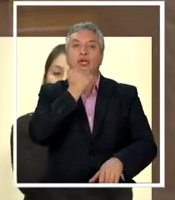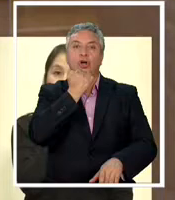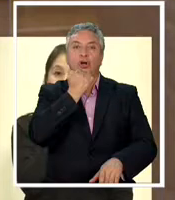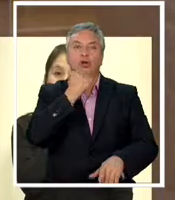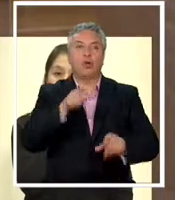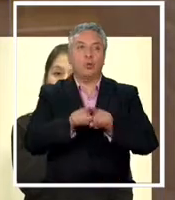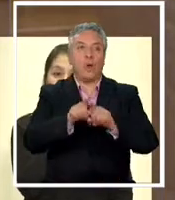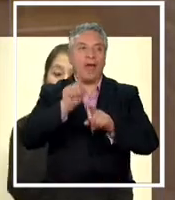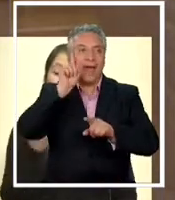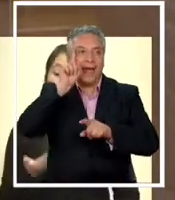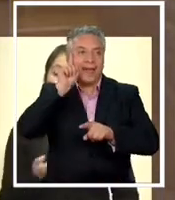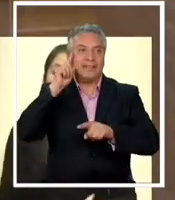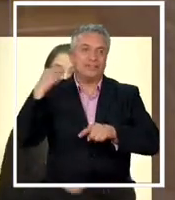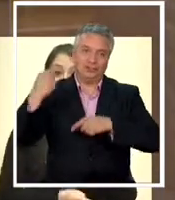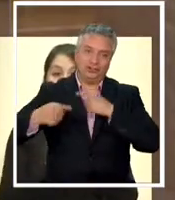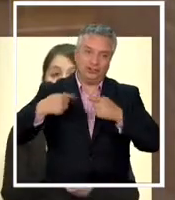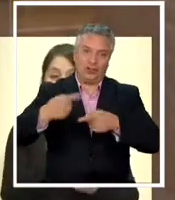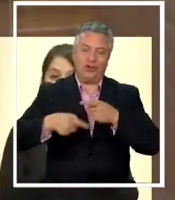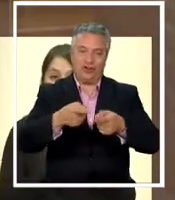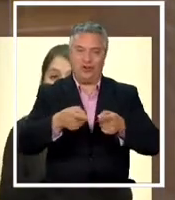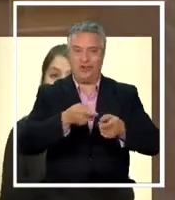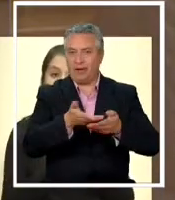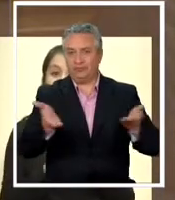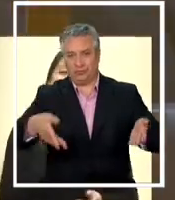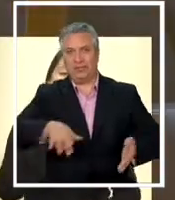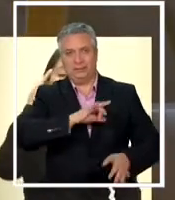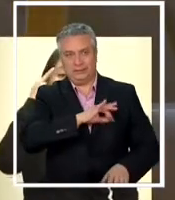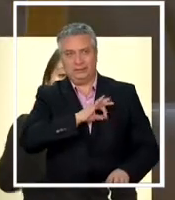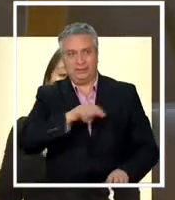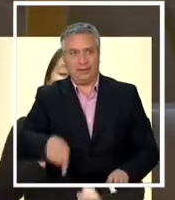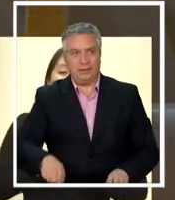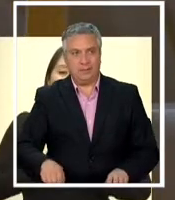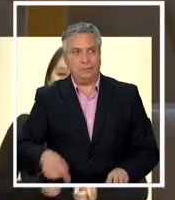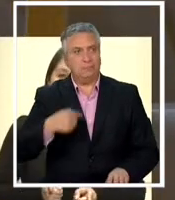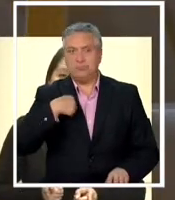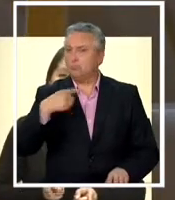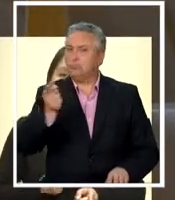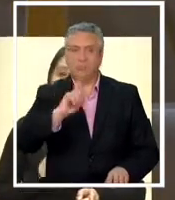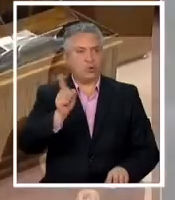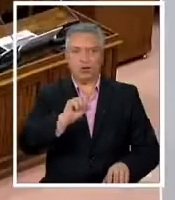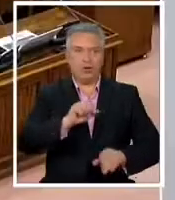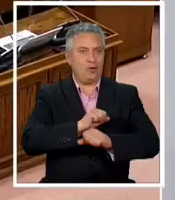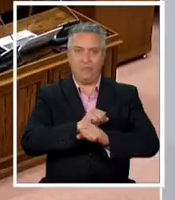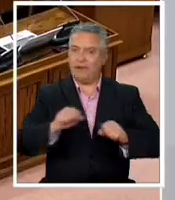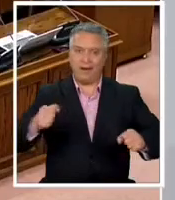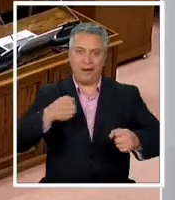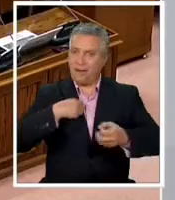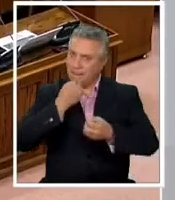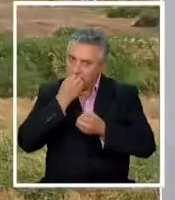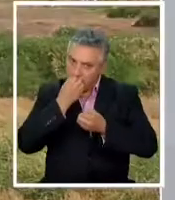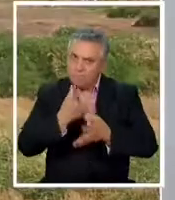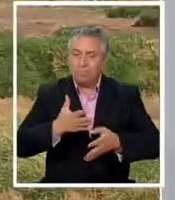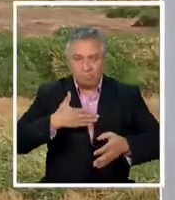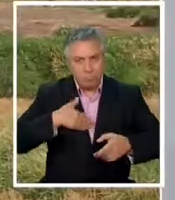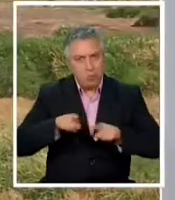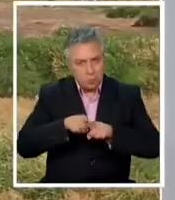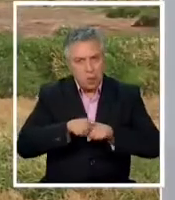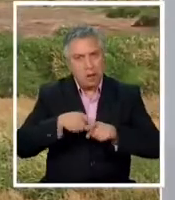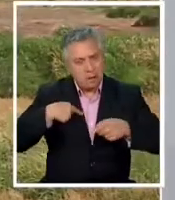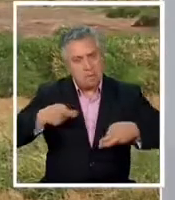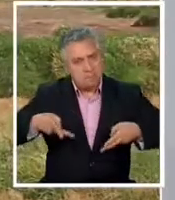la historia del multilateralismo en Chile. No estoy en condiciones de manifestar mi conformidad